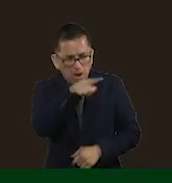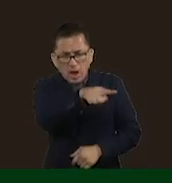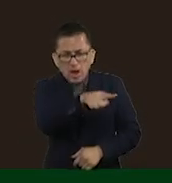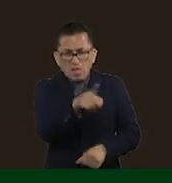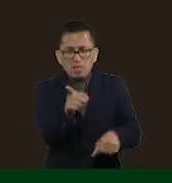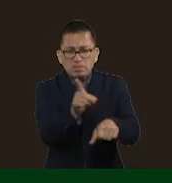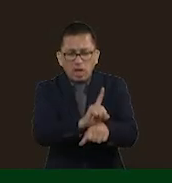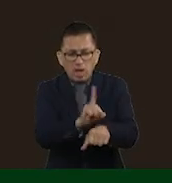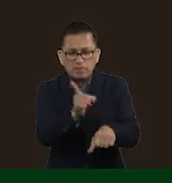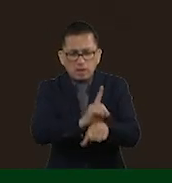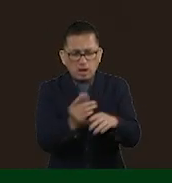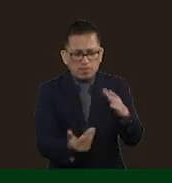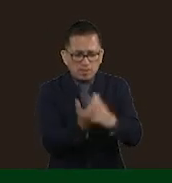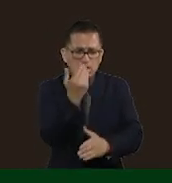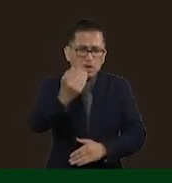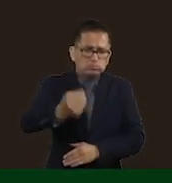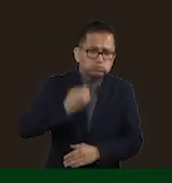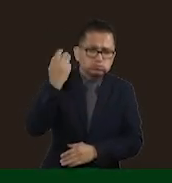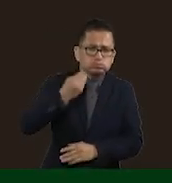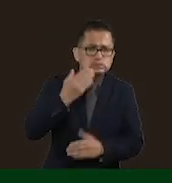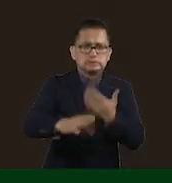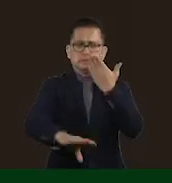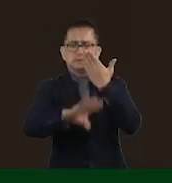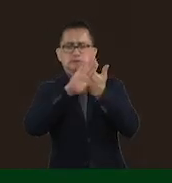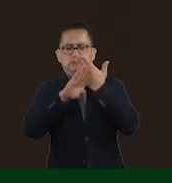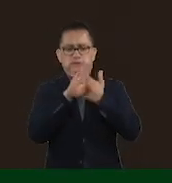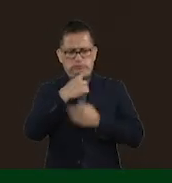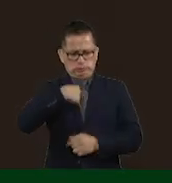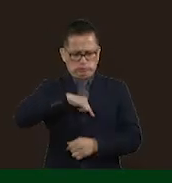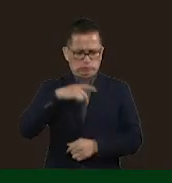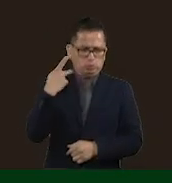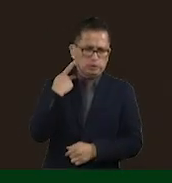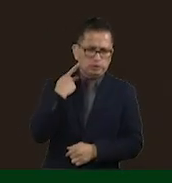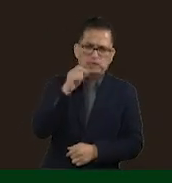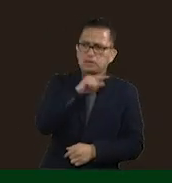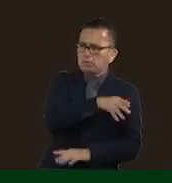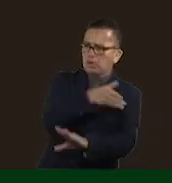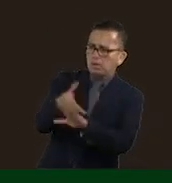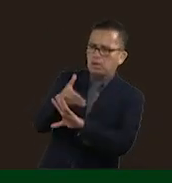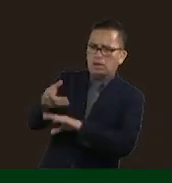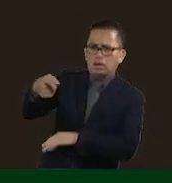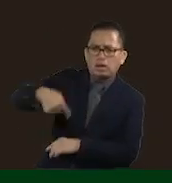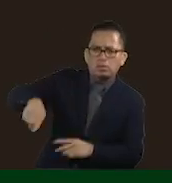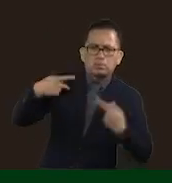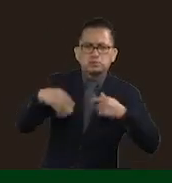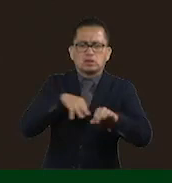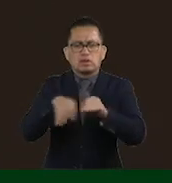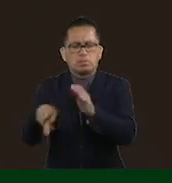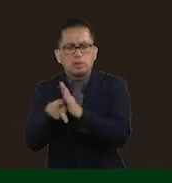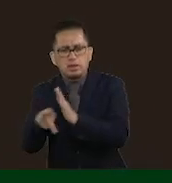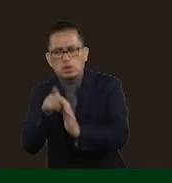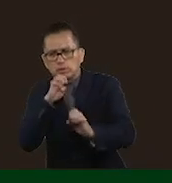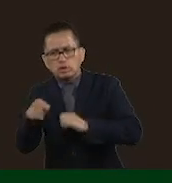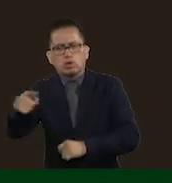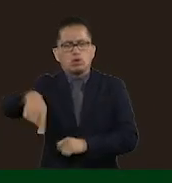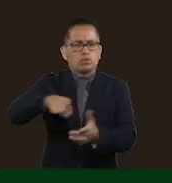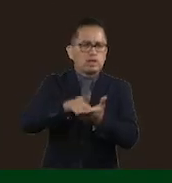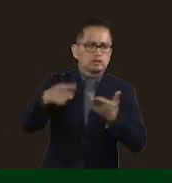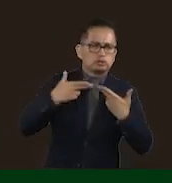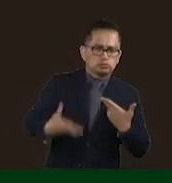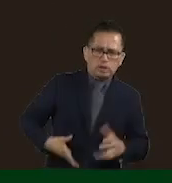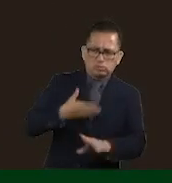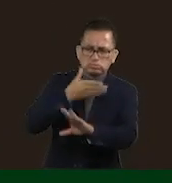a quienes nos dedicamos a la política y a quienes no, a periodistas, a defensores de derechos humanos, a madres